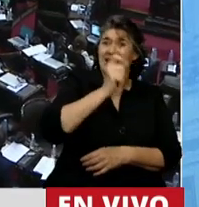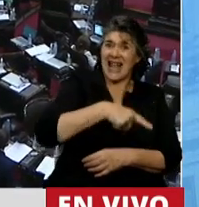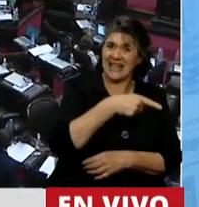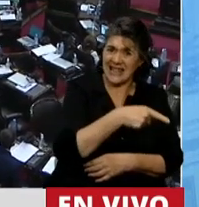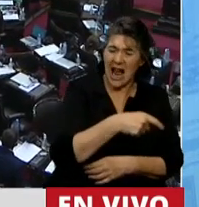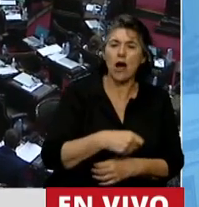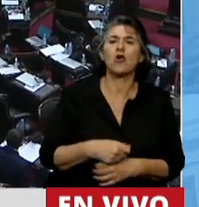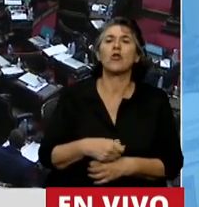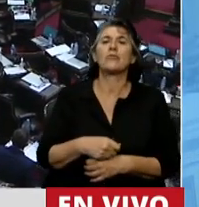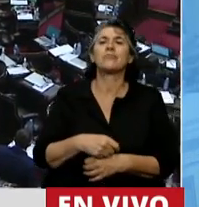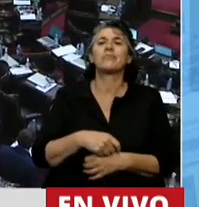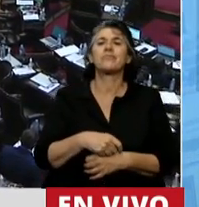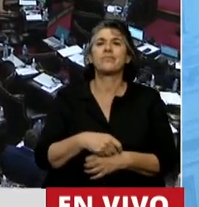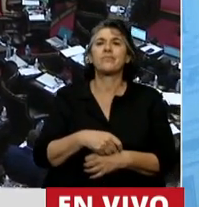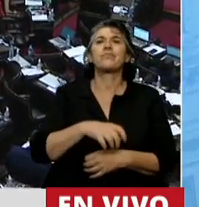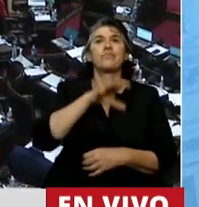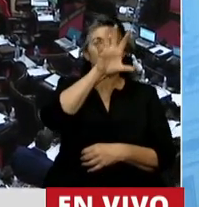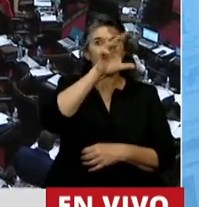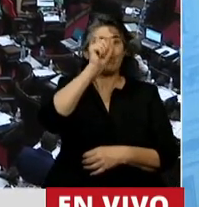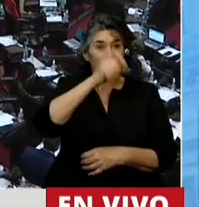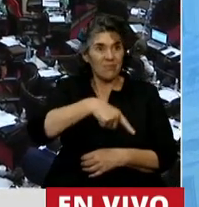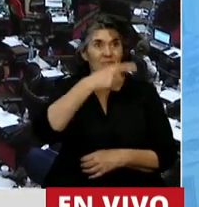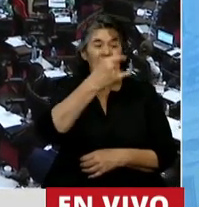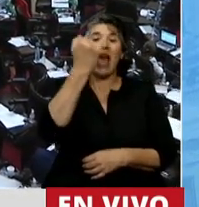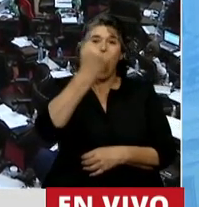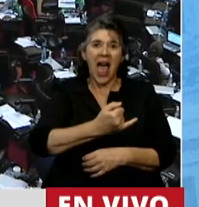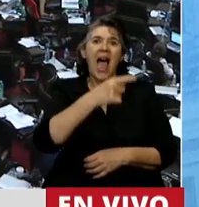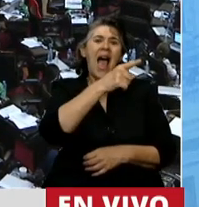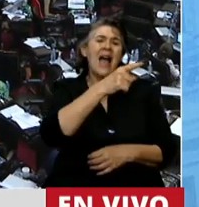este chaco que tiene su impenetrable,